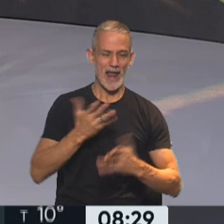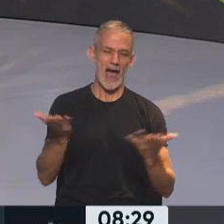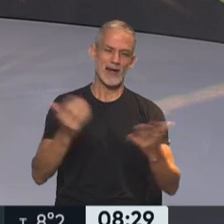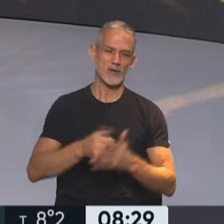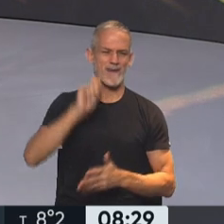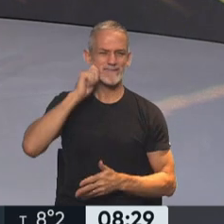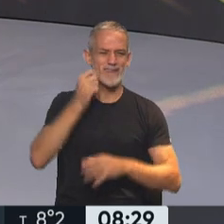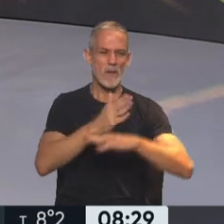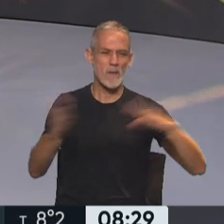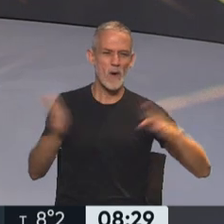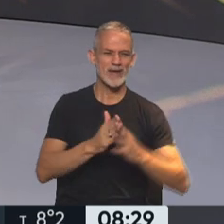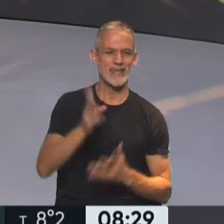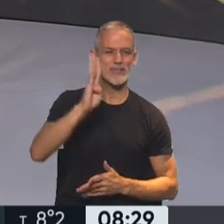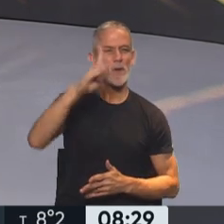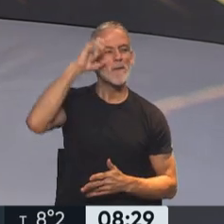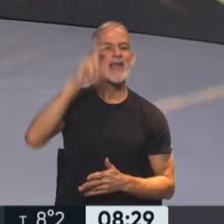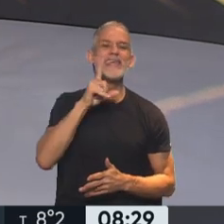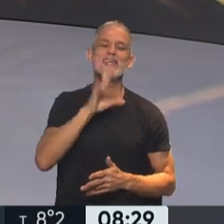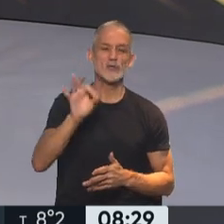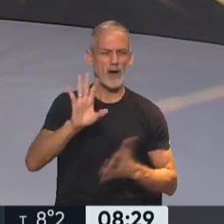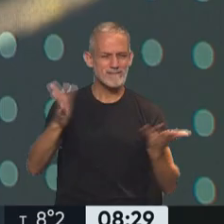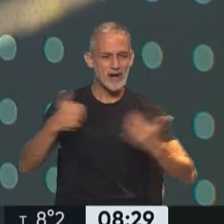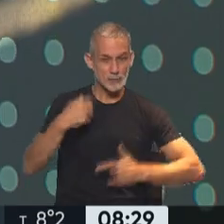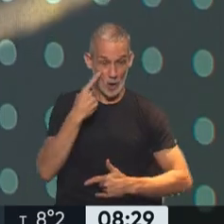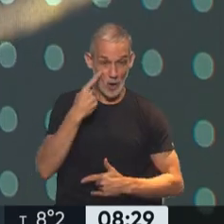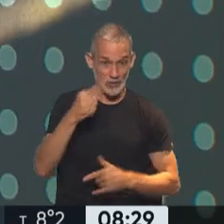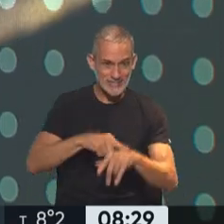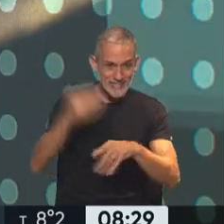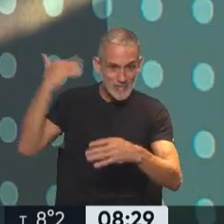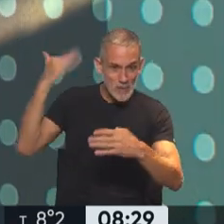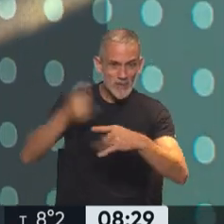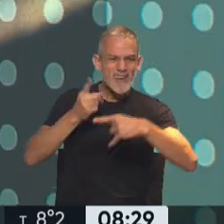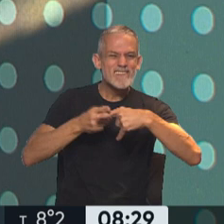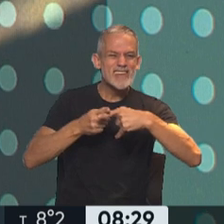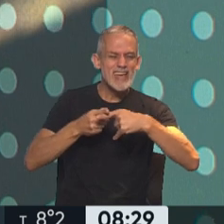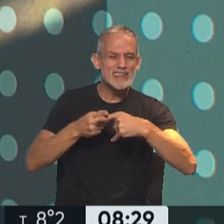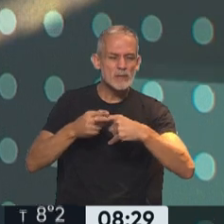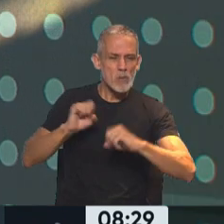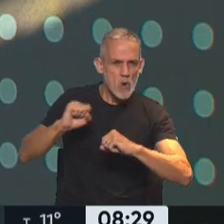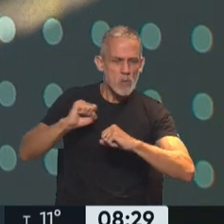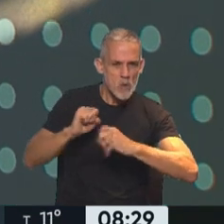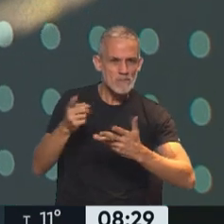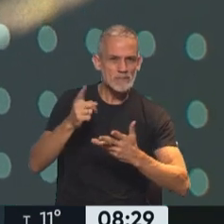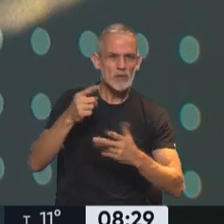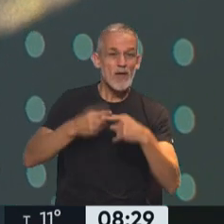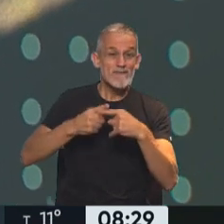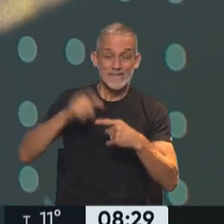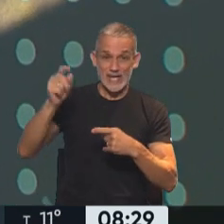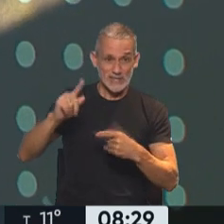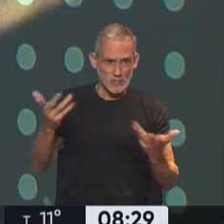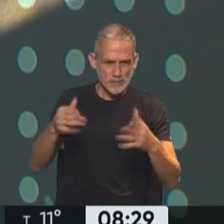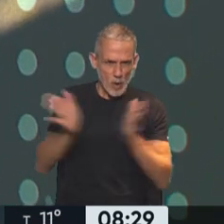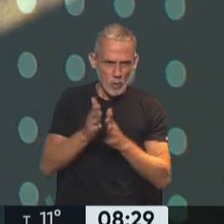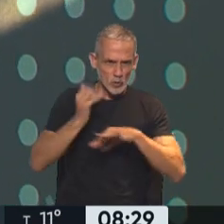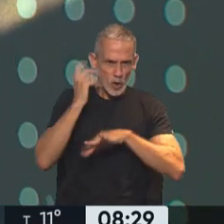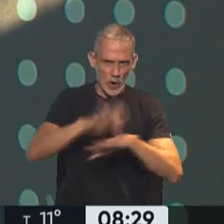Aguante Belito, aguante Belito. Sabés que yo lo conocí hace un tiempo cuando estuve en una fiesta electrónica. En la brecha. Porque fue la fiesta de electrónica con los